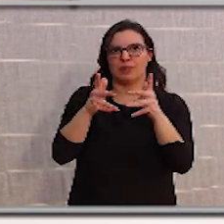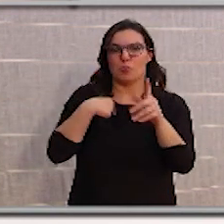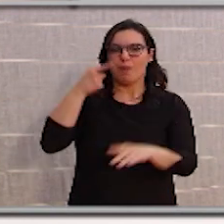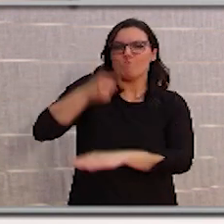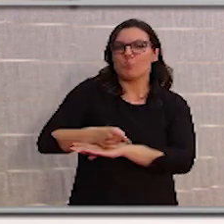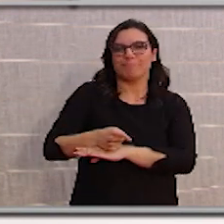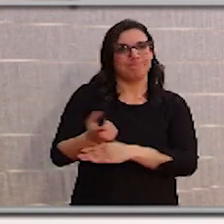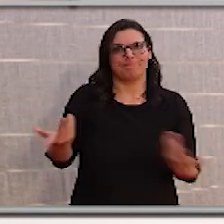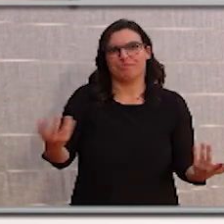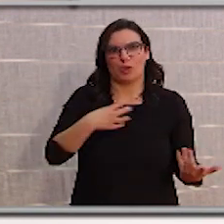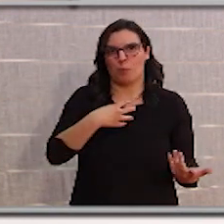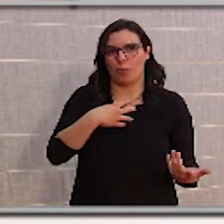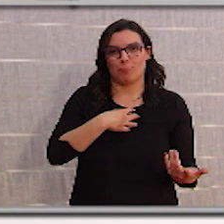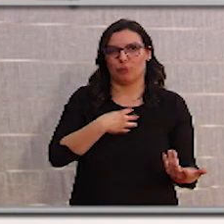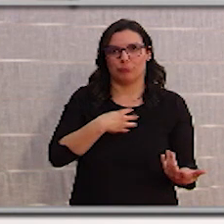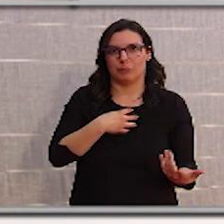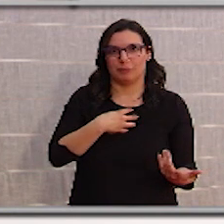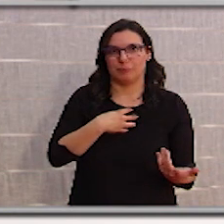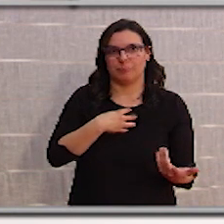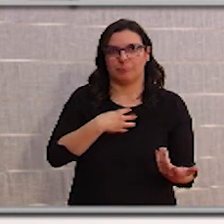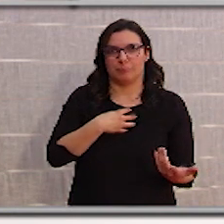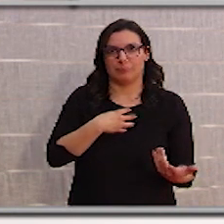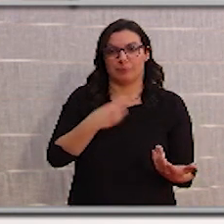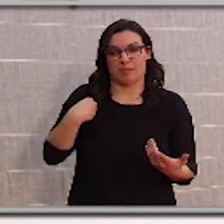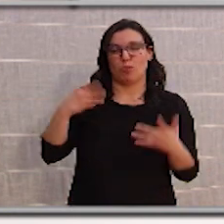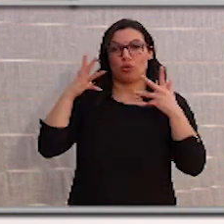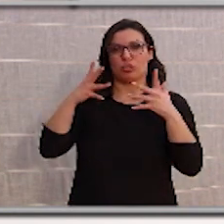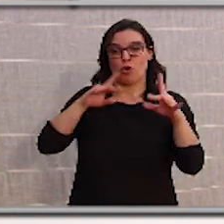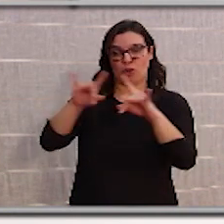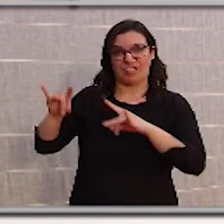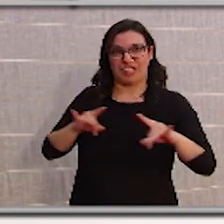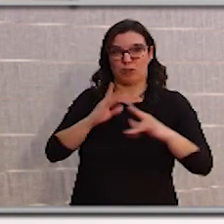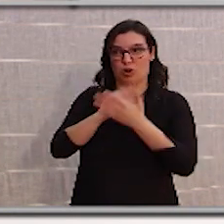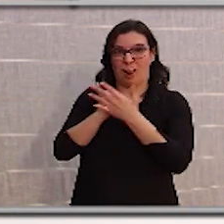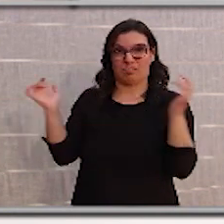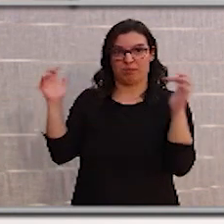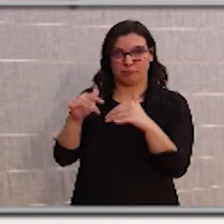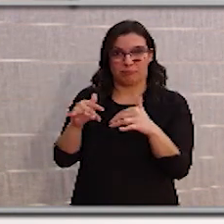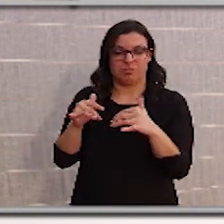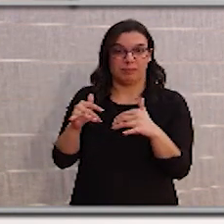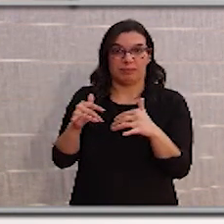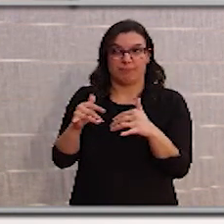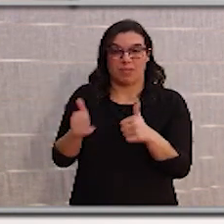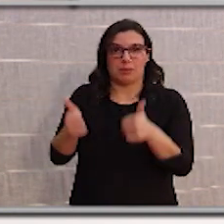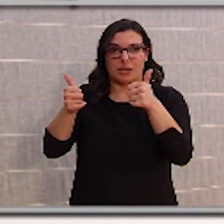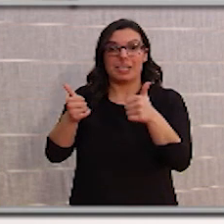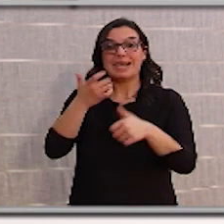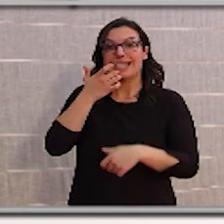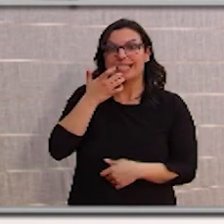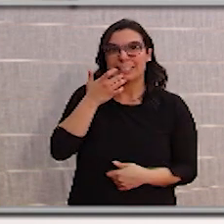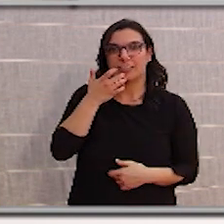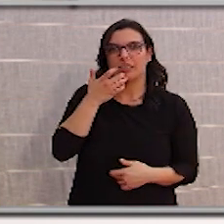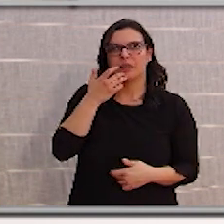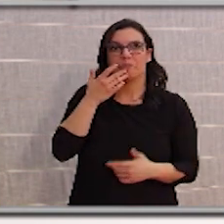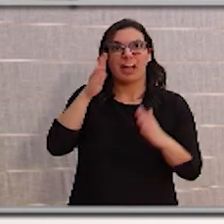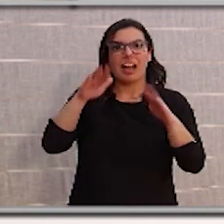de lo que vamos en conjunto en el Consejo Interterritorial y en la Nación. Si esto se convierte en una carrera